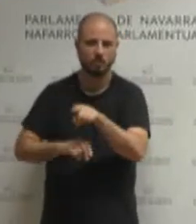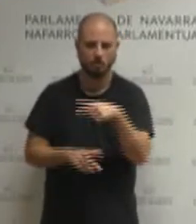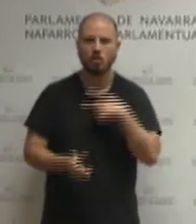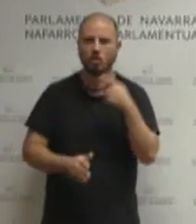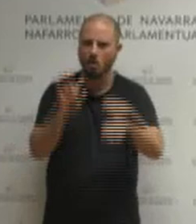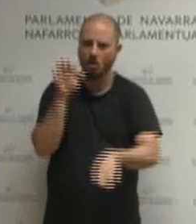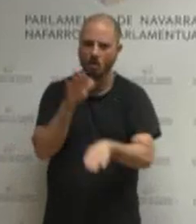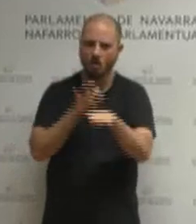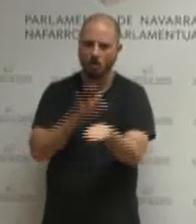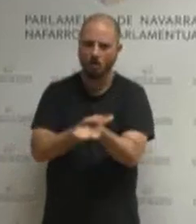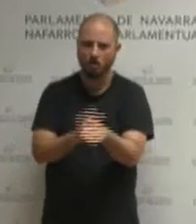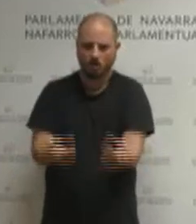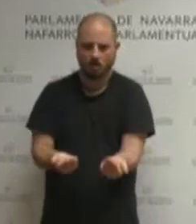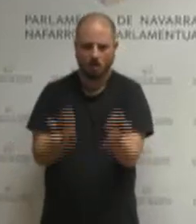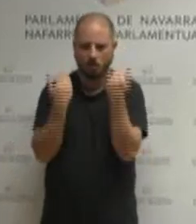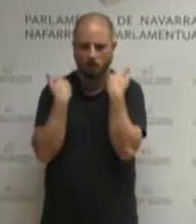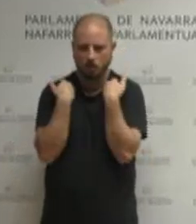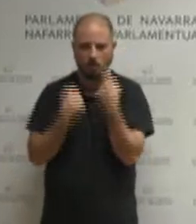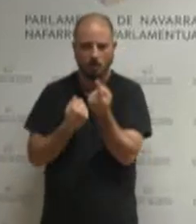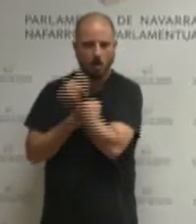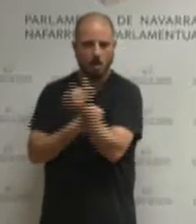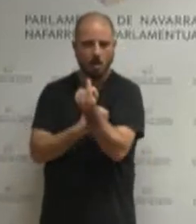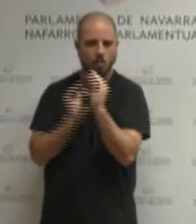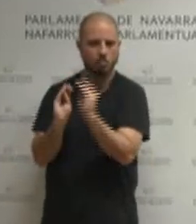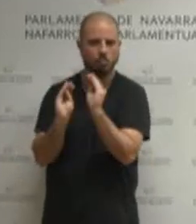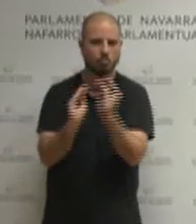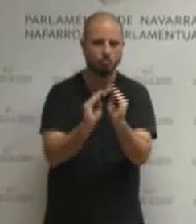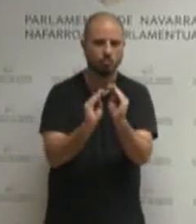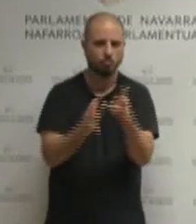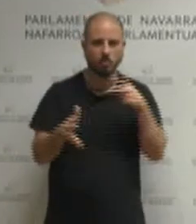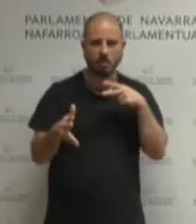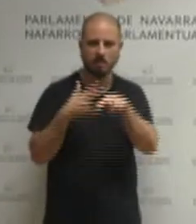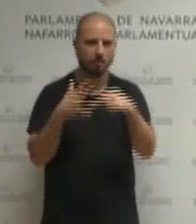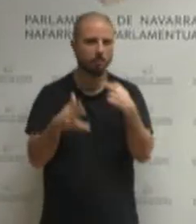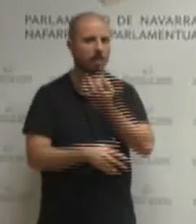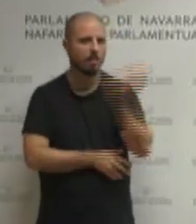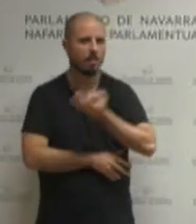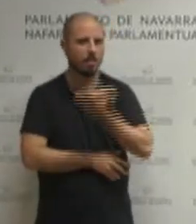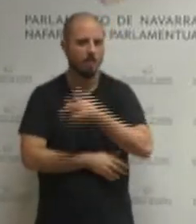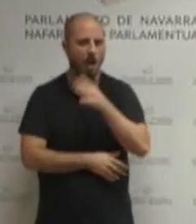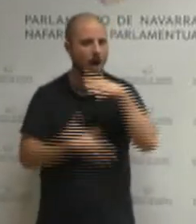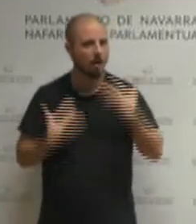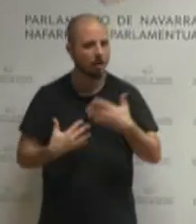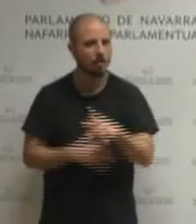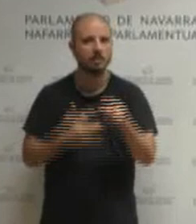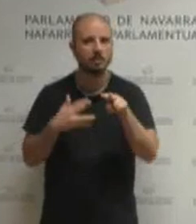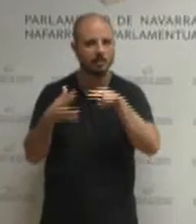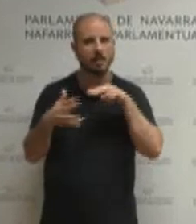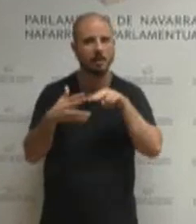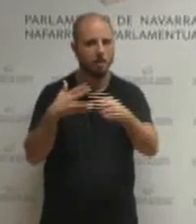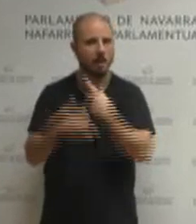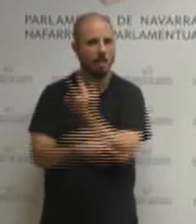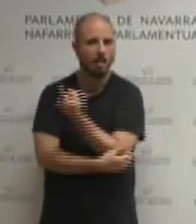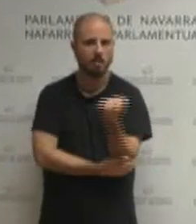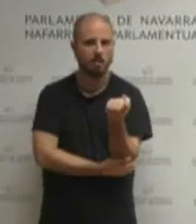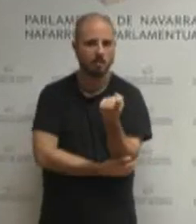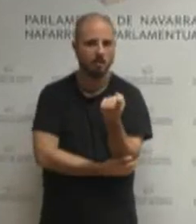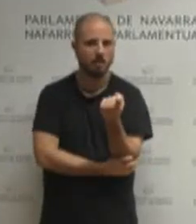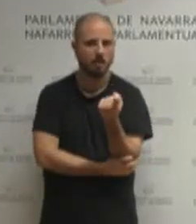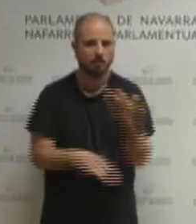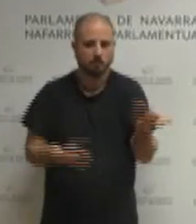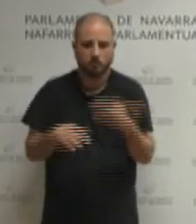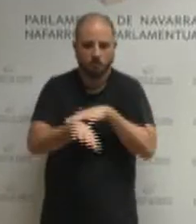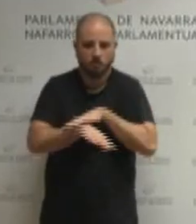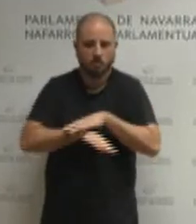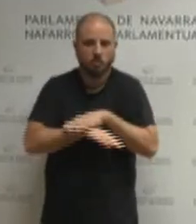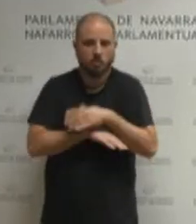cuentas y de transparencia que a día de hoy sigue siendo necesario y garantizar fundamentalmente que este gobierno es capaz